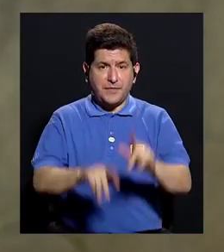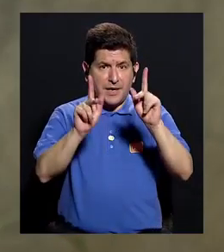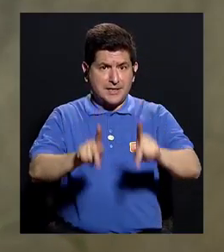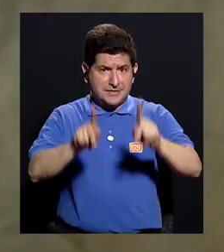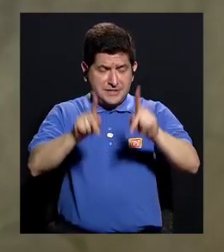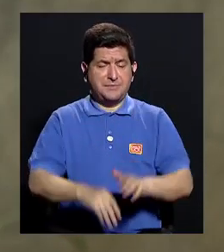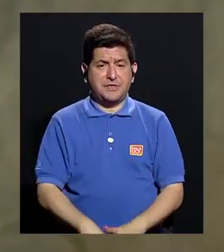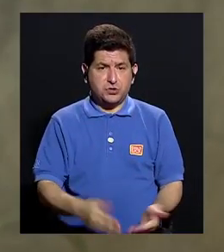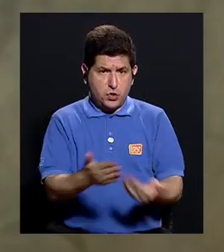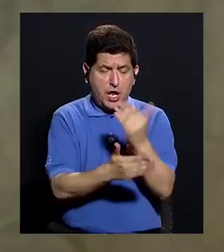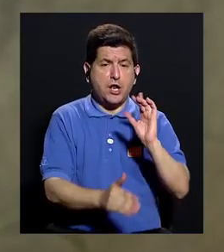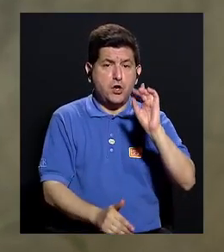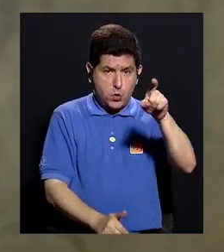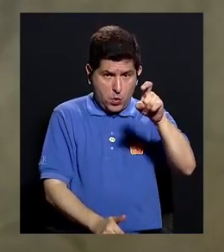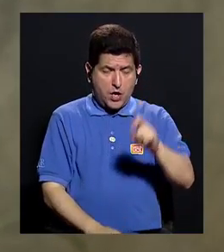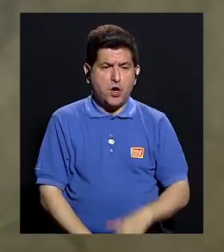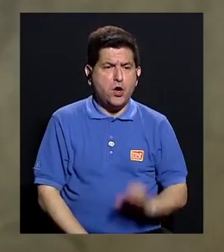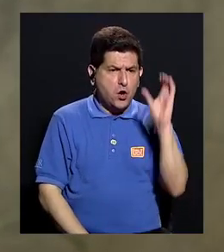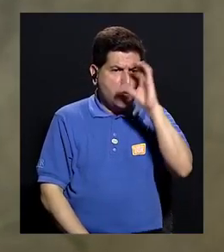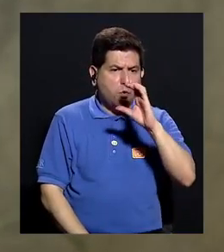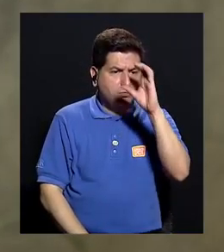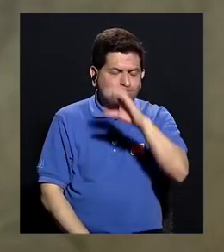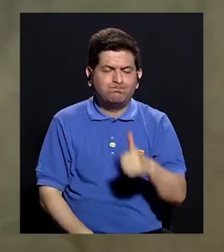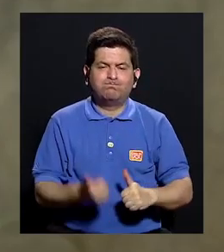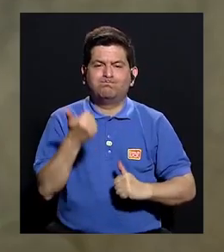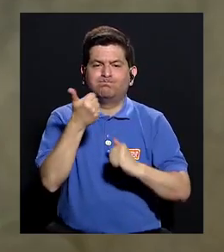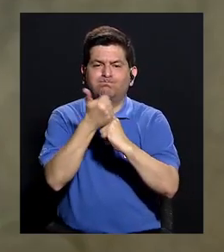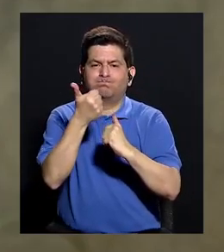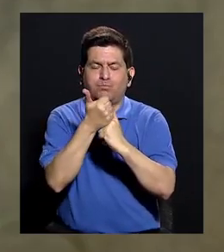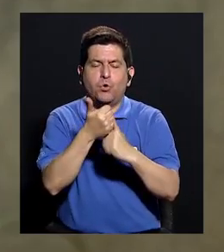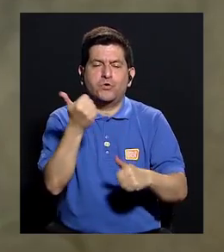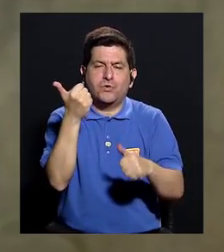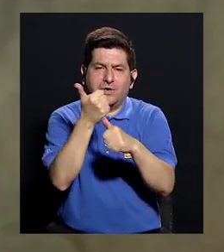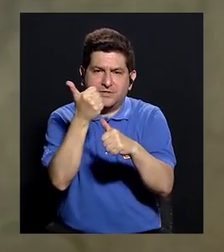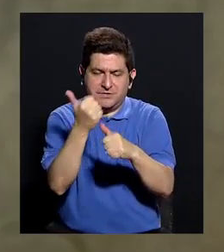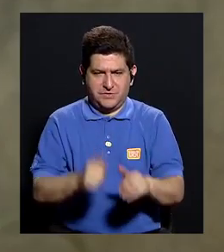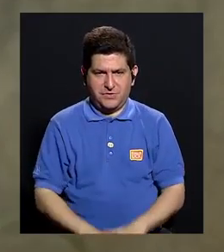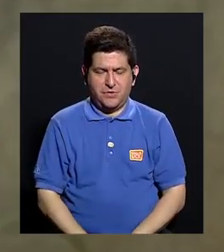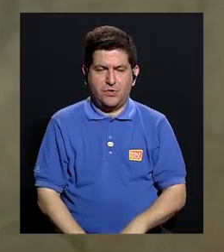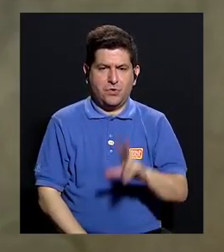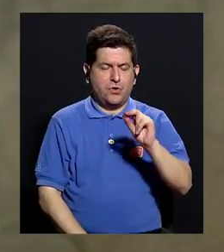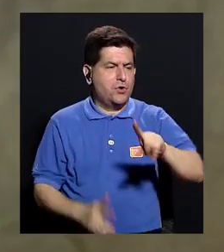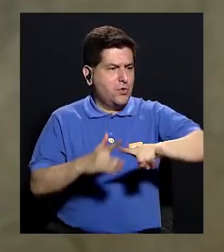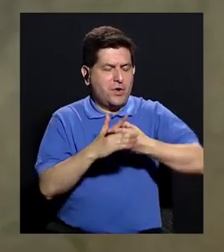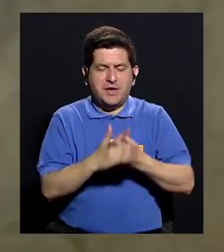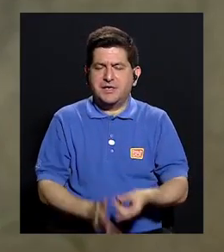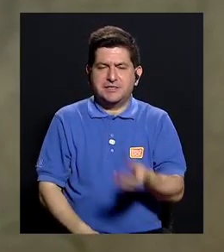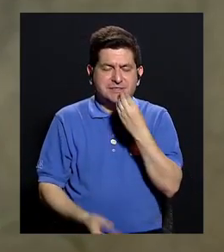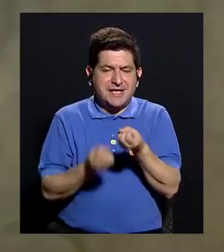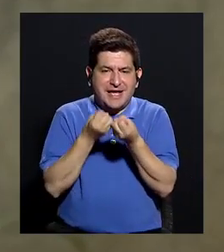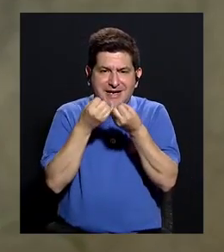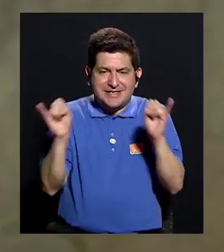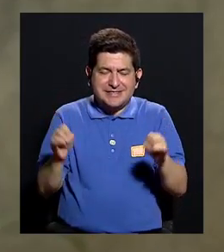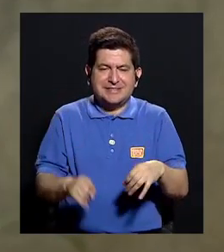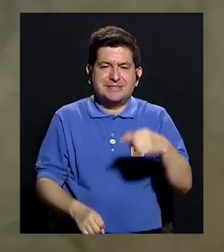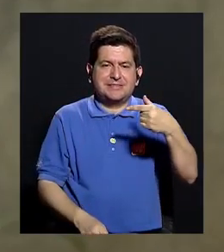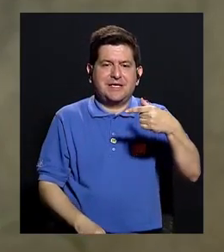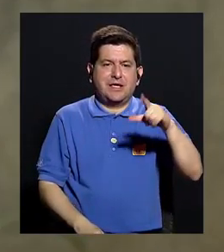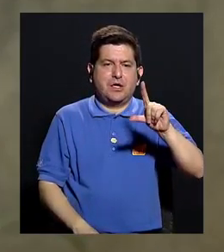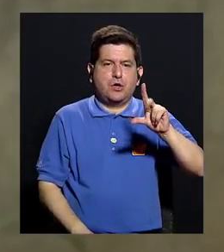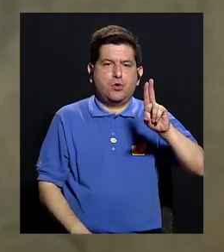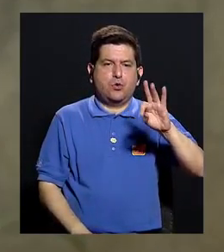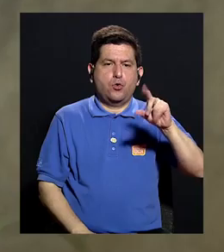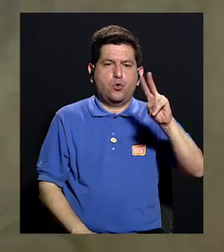están recientemente diagnosticadas, ¿verdad? Pues buscar asesoría, ¿verdad? No iniciar una alimentación libre de gluten a base